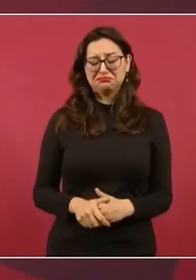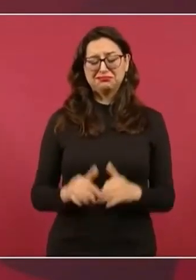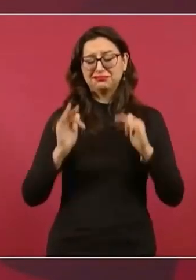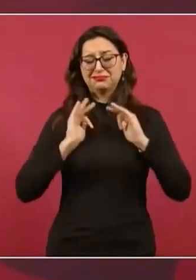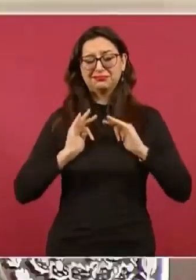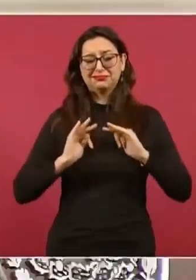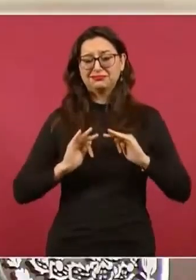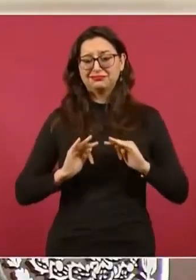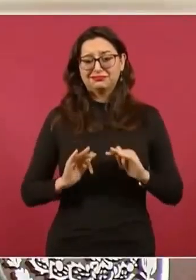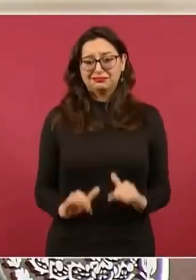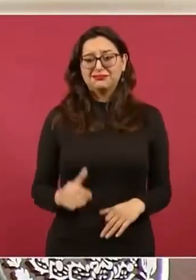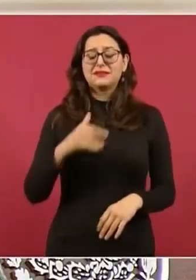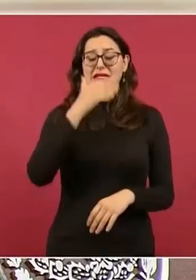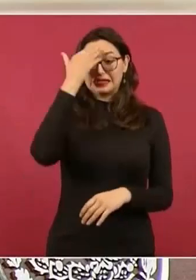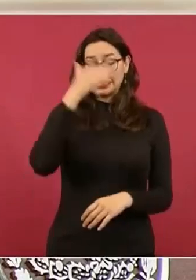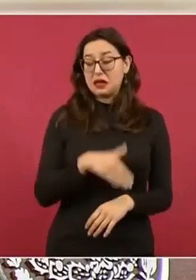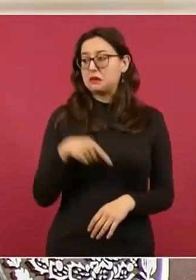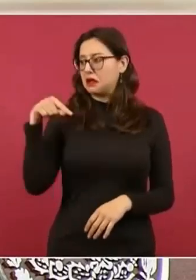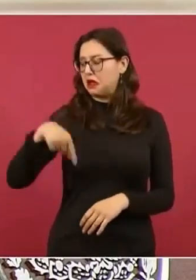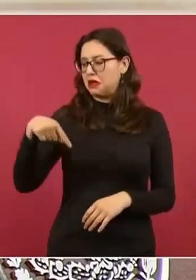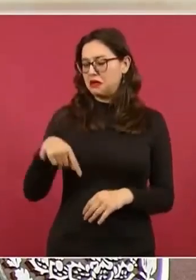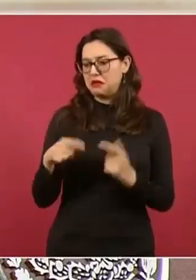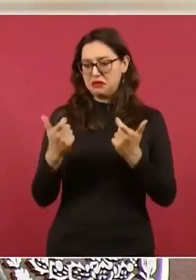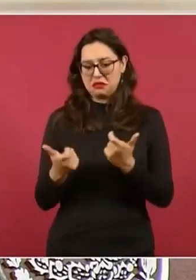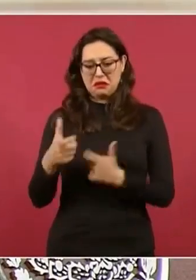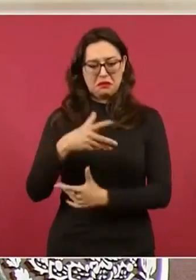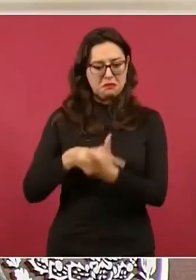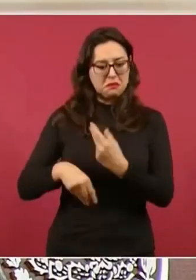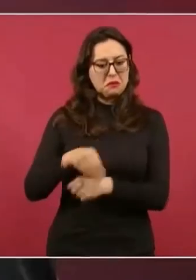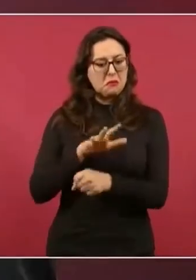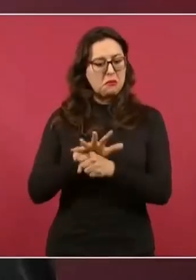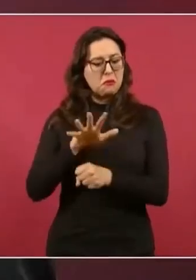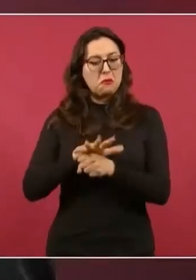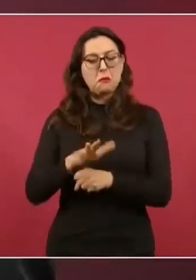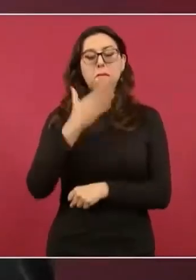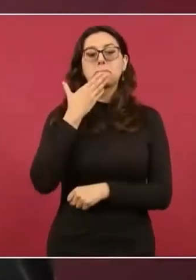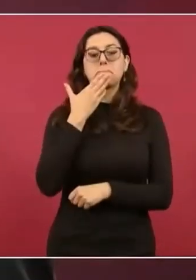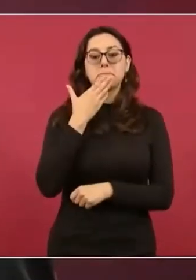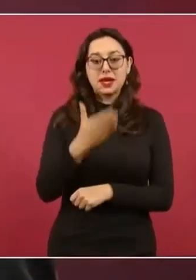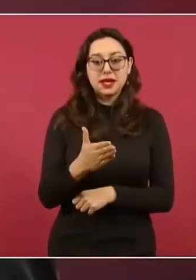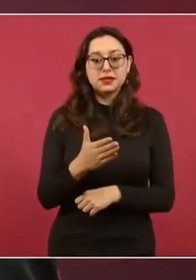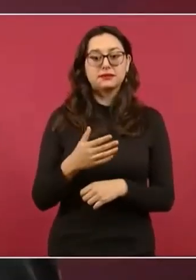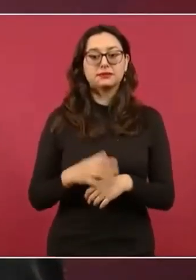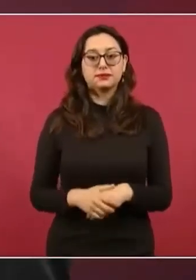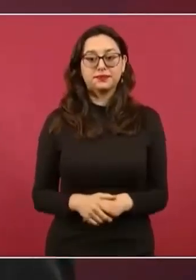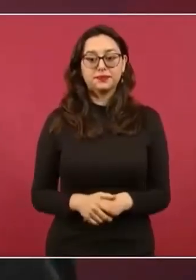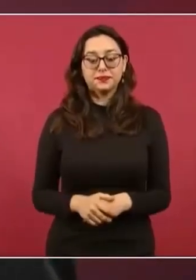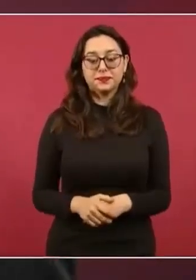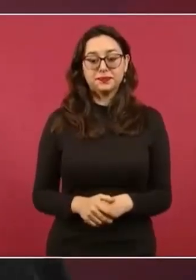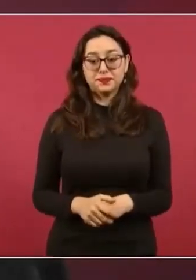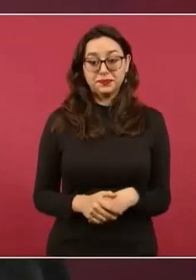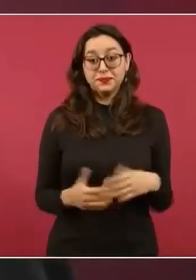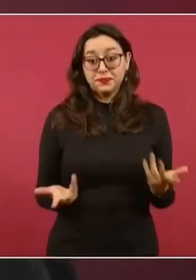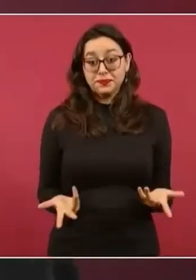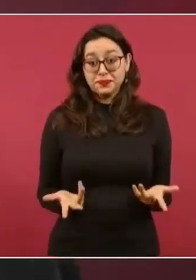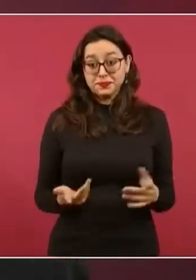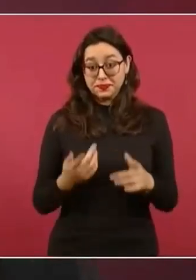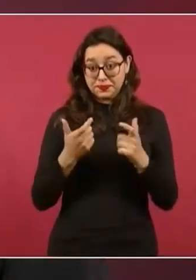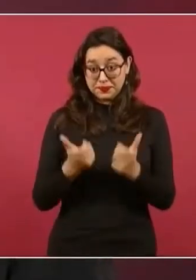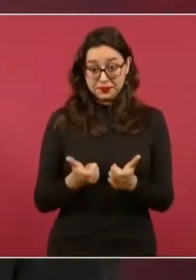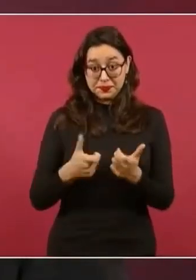están bien las finanzas públicas, que está creciendo la economía. Y lo más